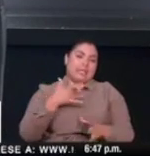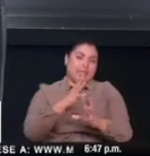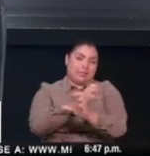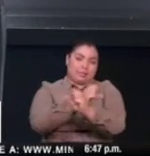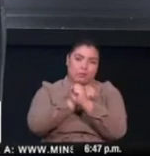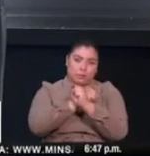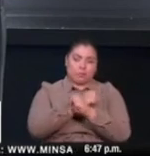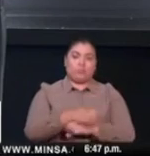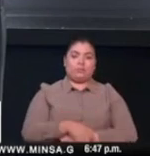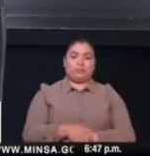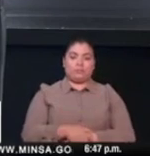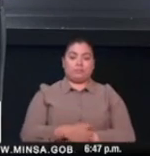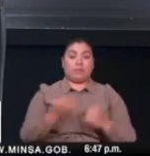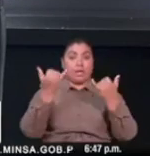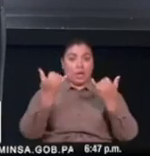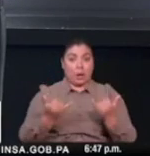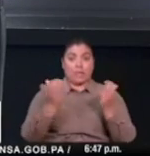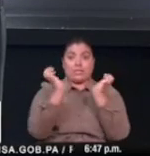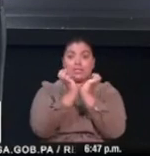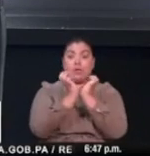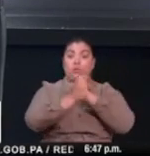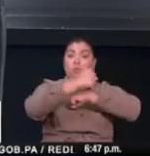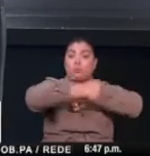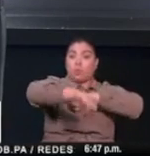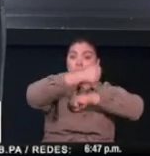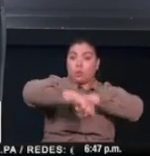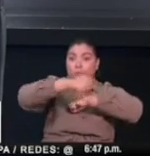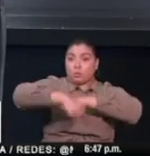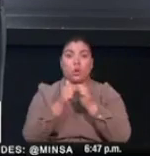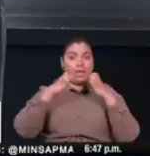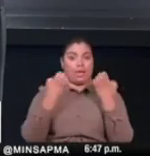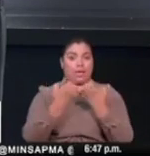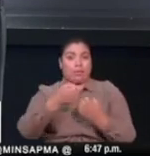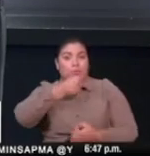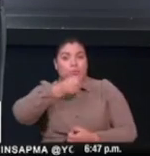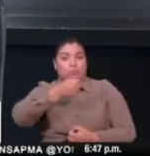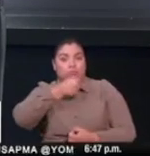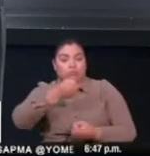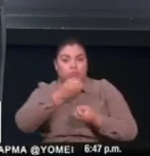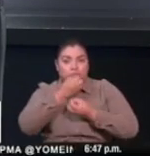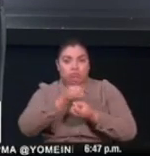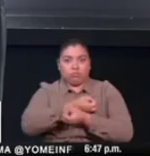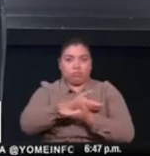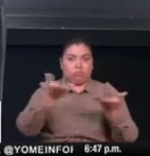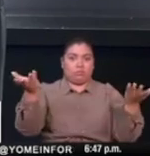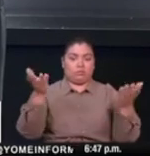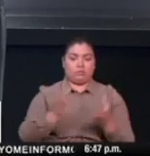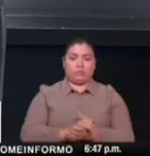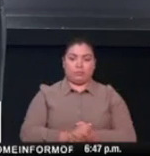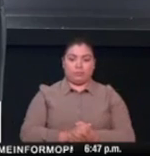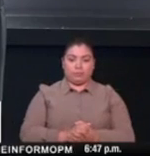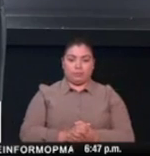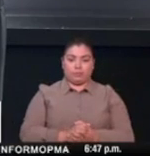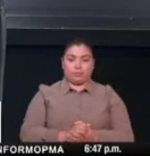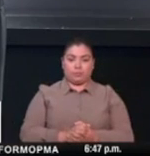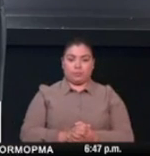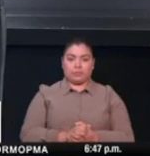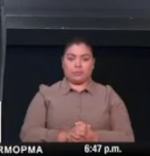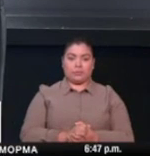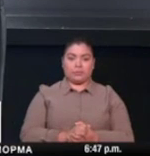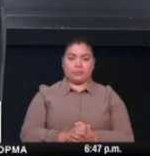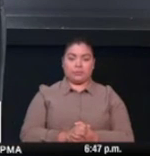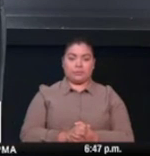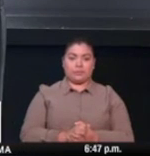campaña que estamos realizando en la Caja del Seguro Social, con nuestro equipo de pisado, también por nuestro Director General, en la cual estamos